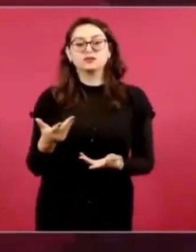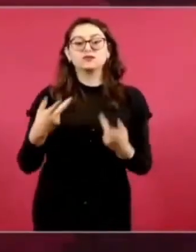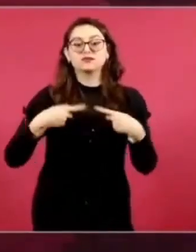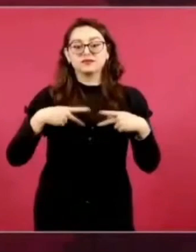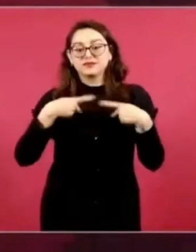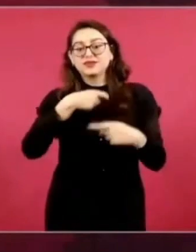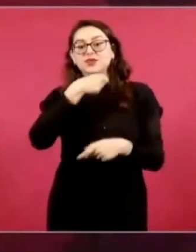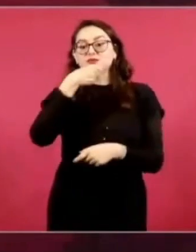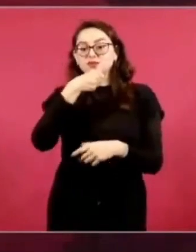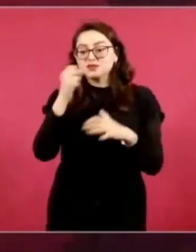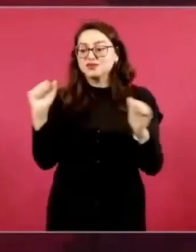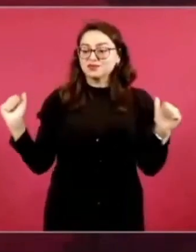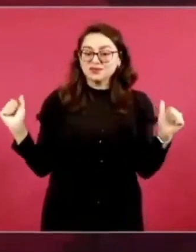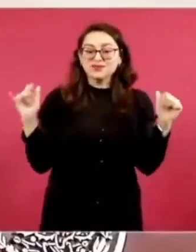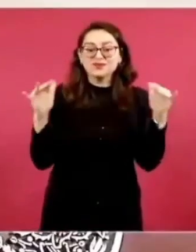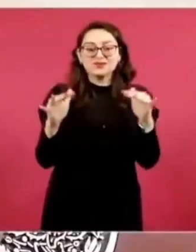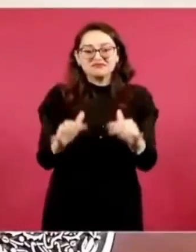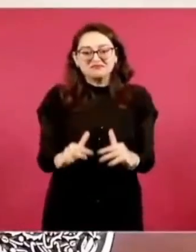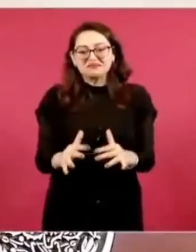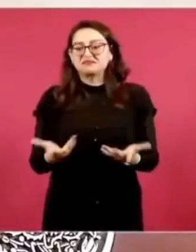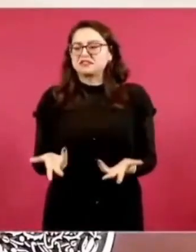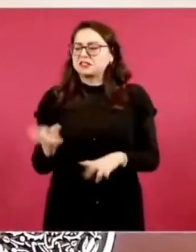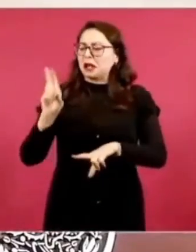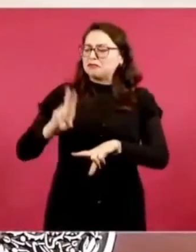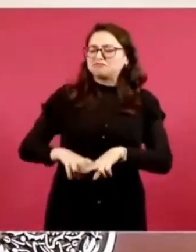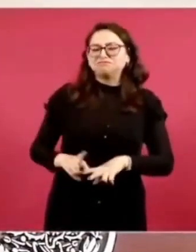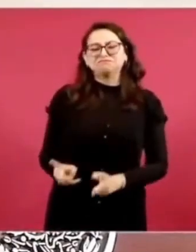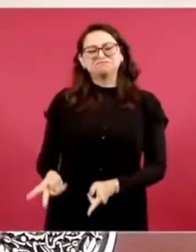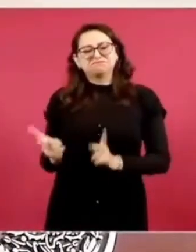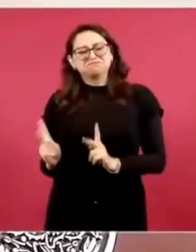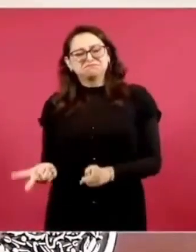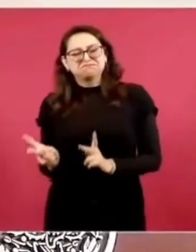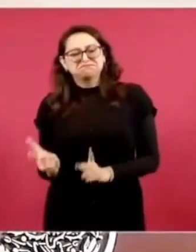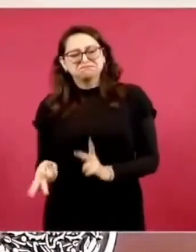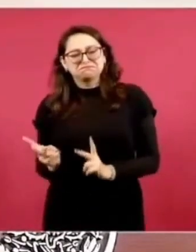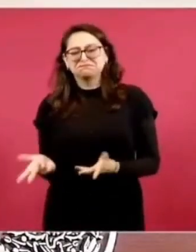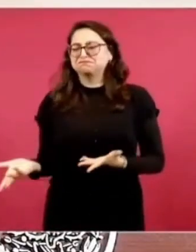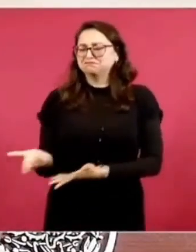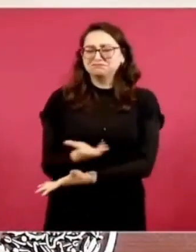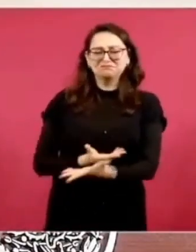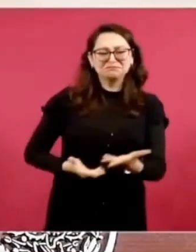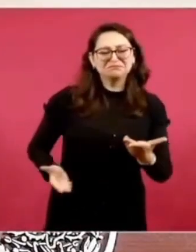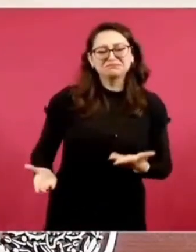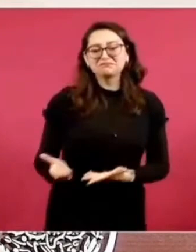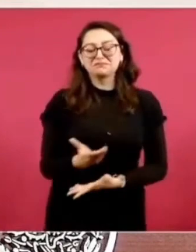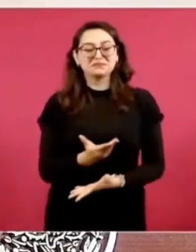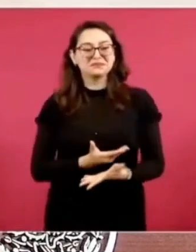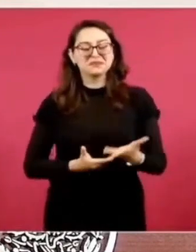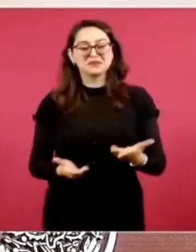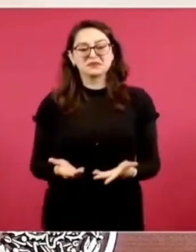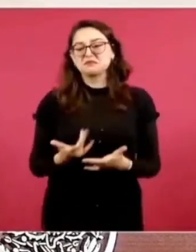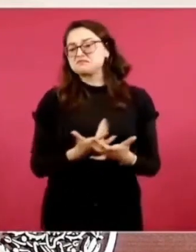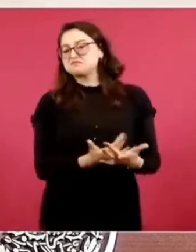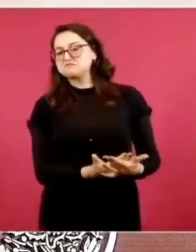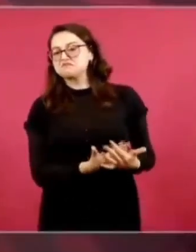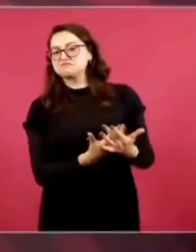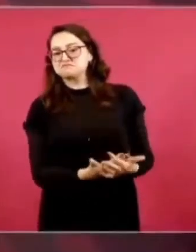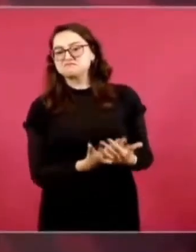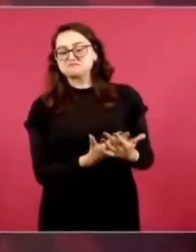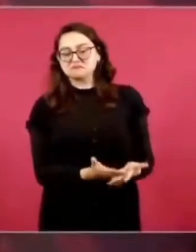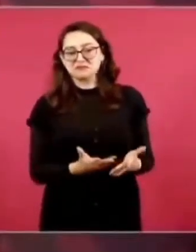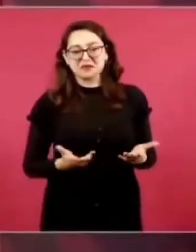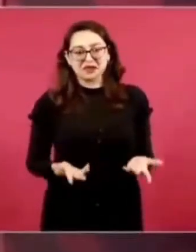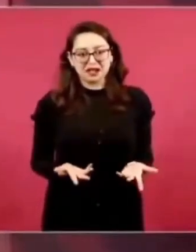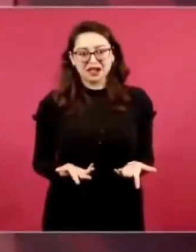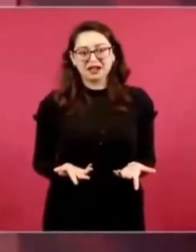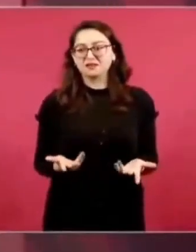conversar, platicar, intercambiar experiencia con otros,